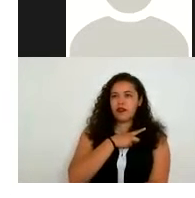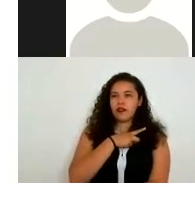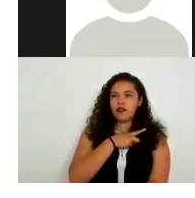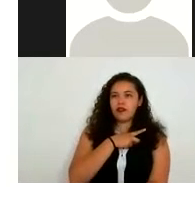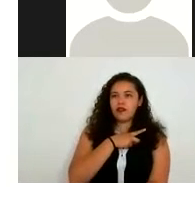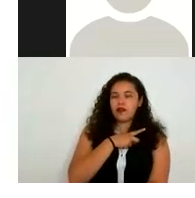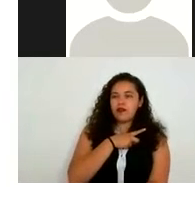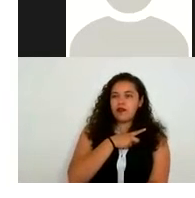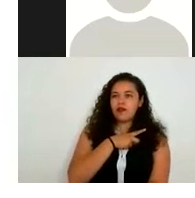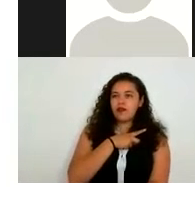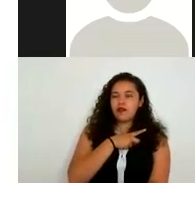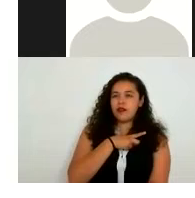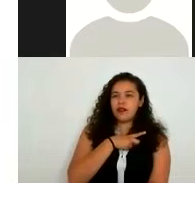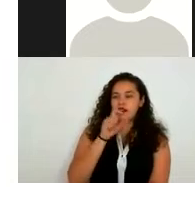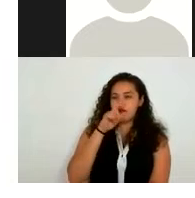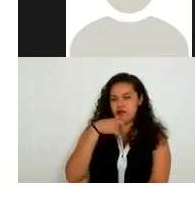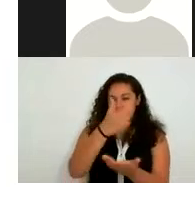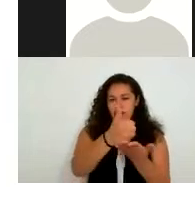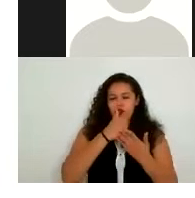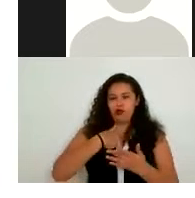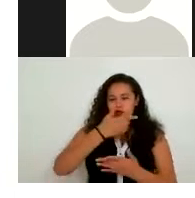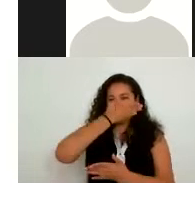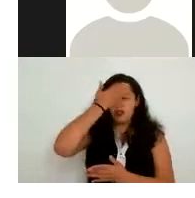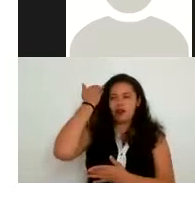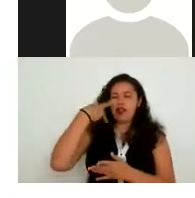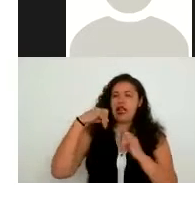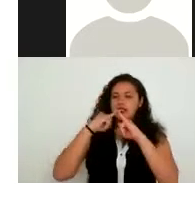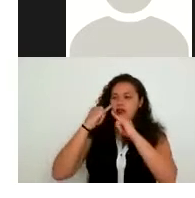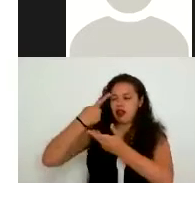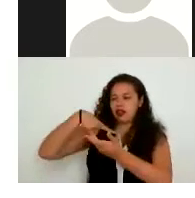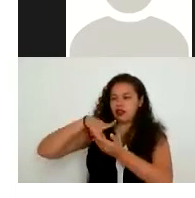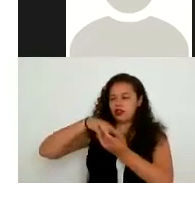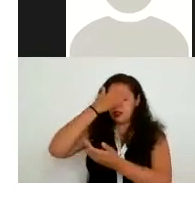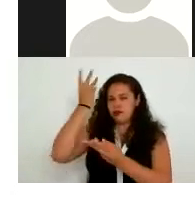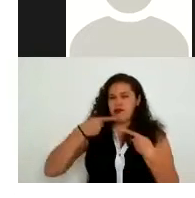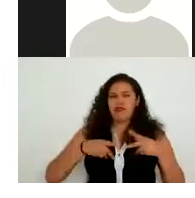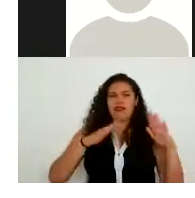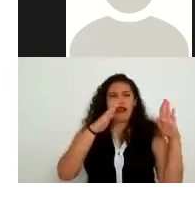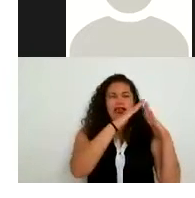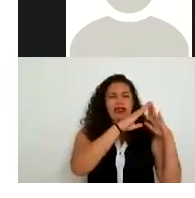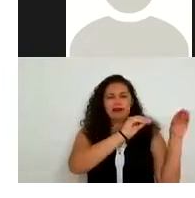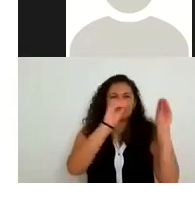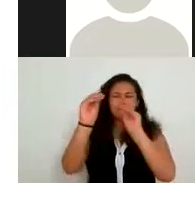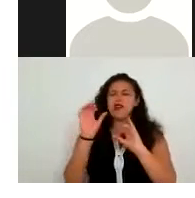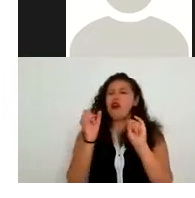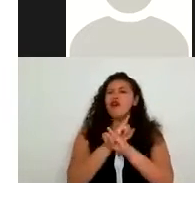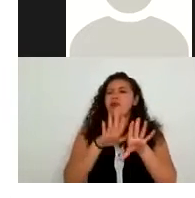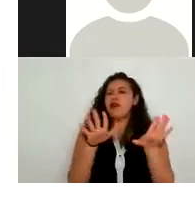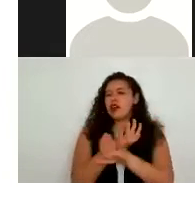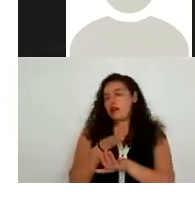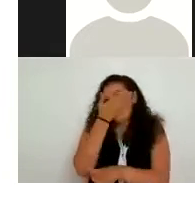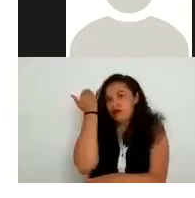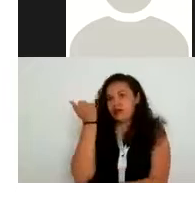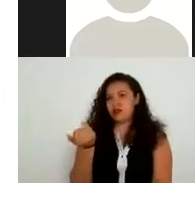podemos saber dentro de la institución no podemos saber si alguien cambió algún dato muchas veces esa situación no nos las